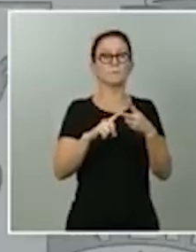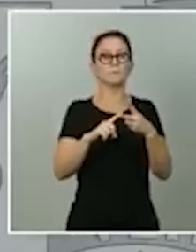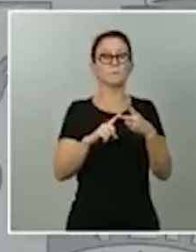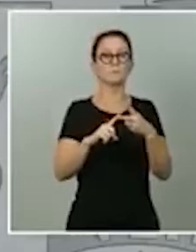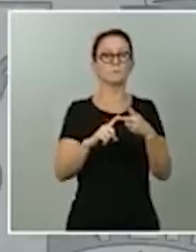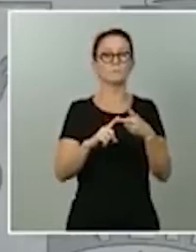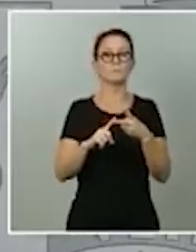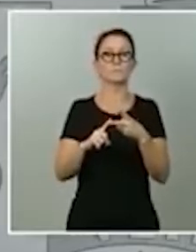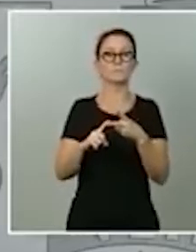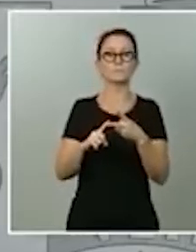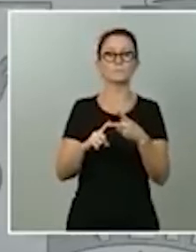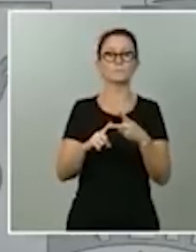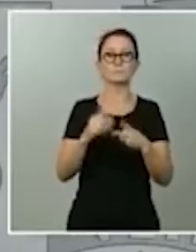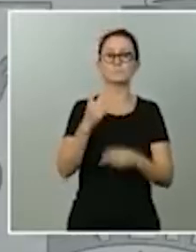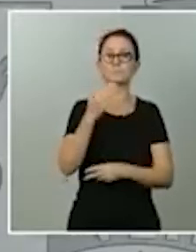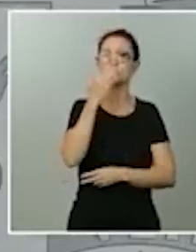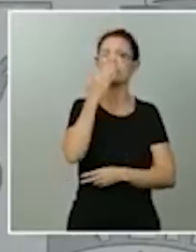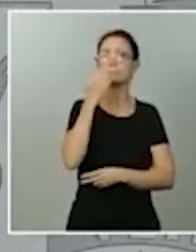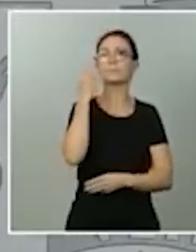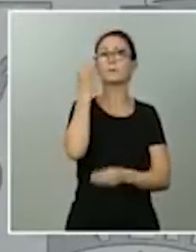creo es que ha habido